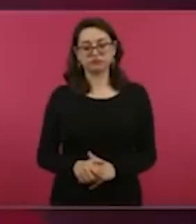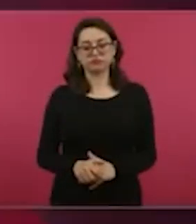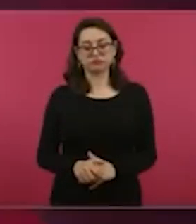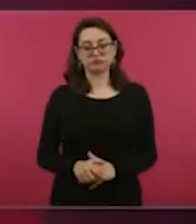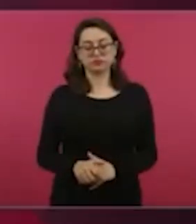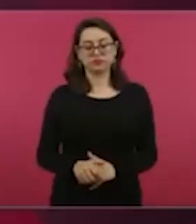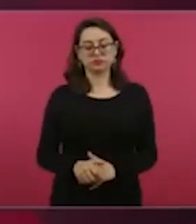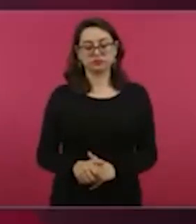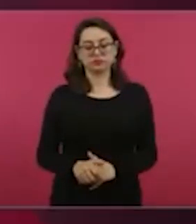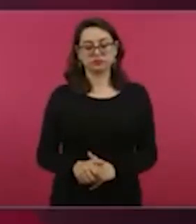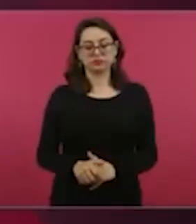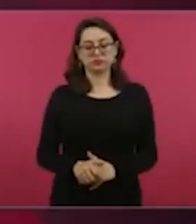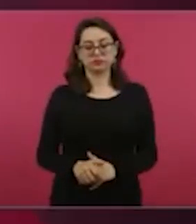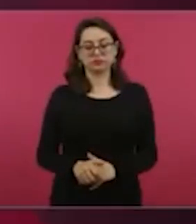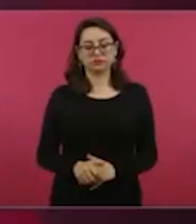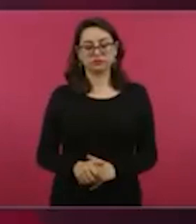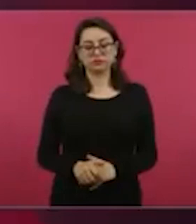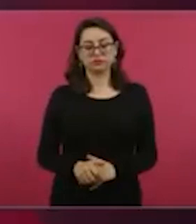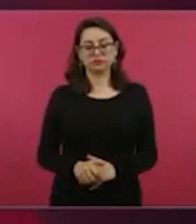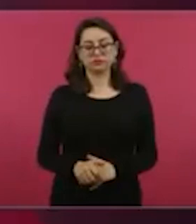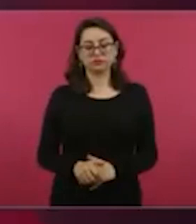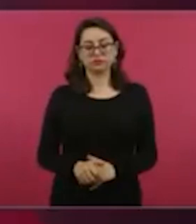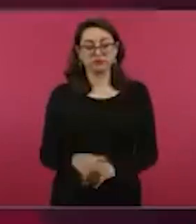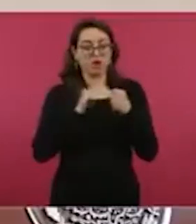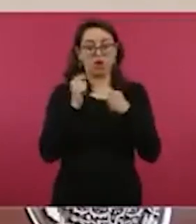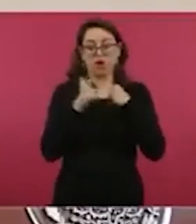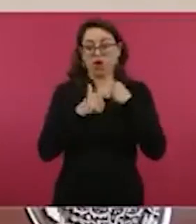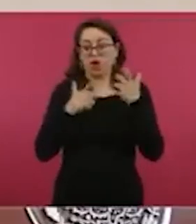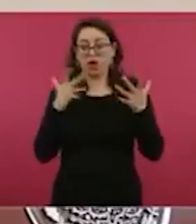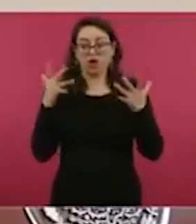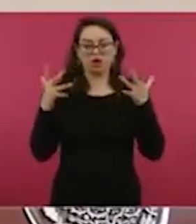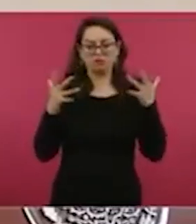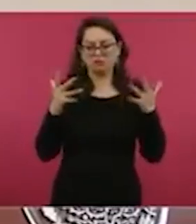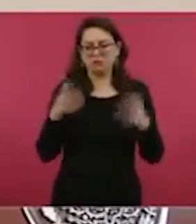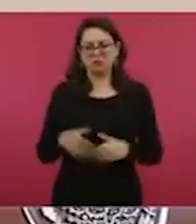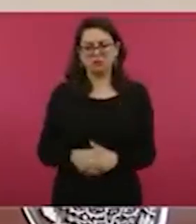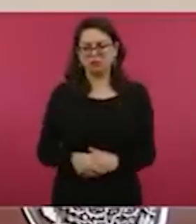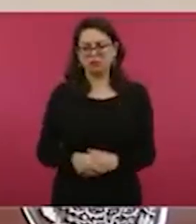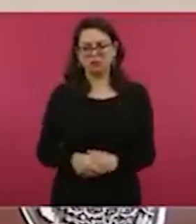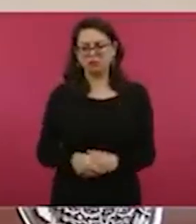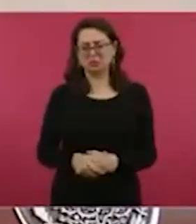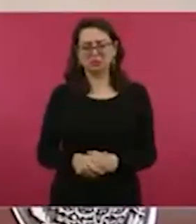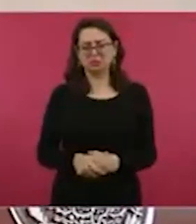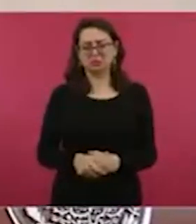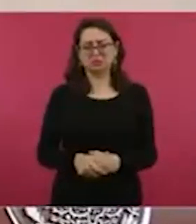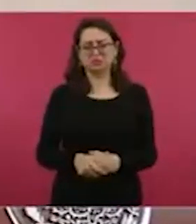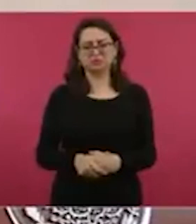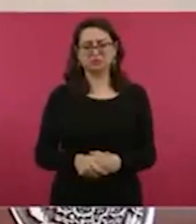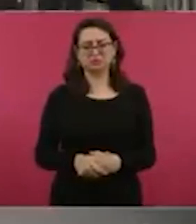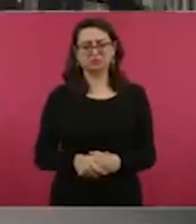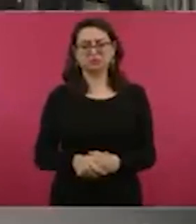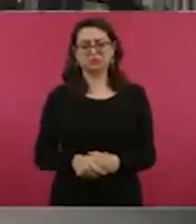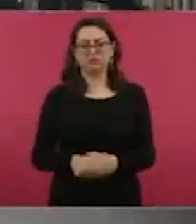presidente Andrés Manuel López Obrador afirmó que tiene la conciencia tranquila y rechazó que su vida corra peligro por advertencias de la